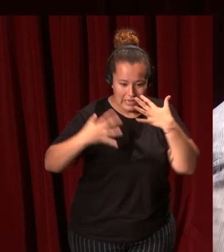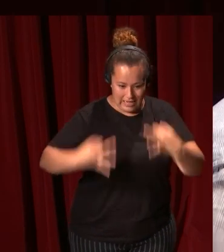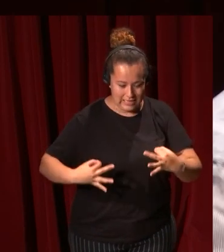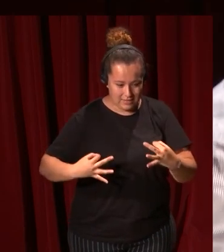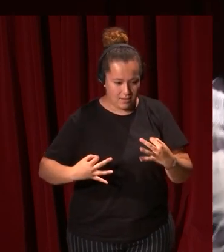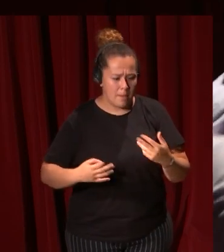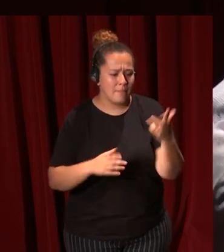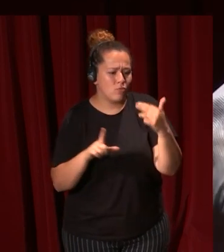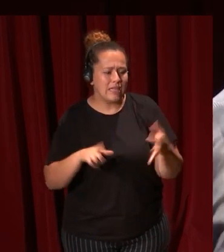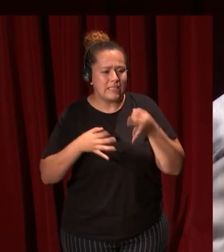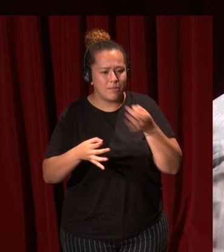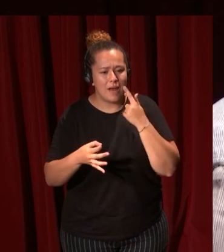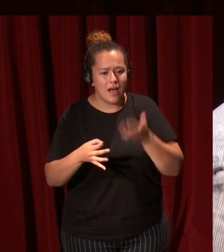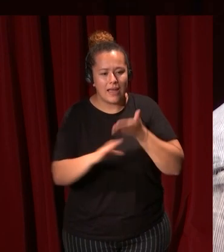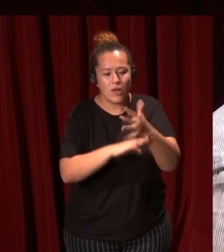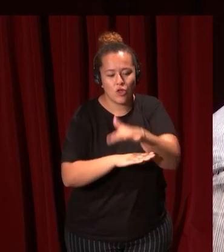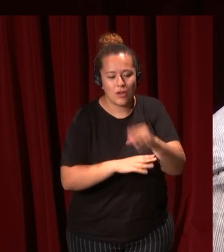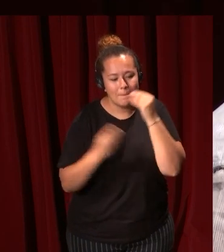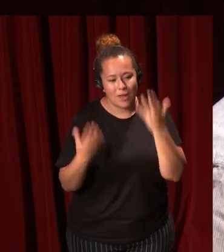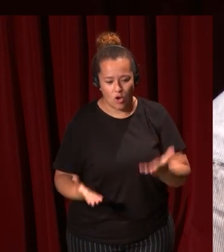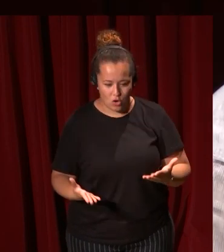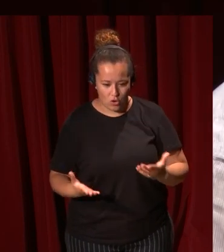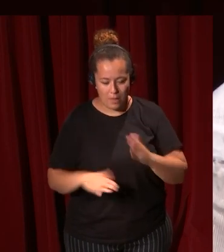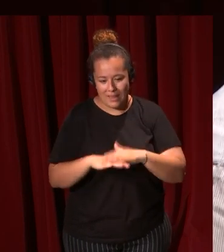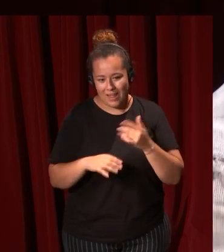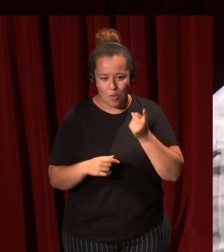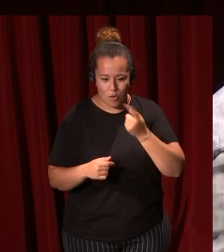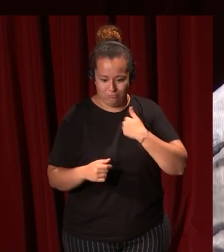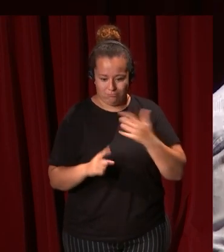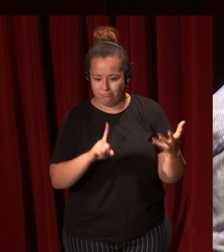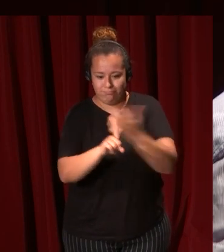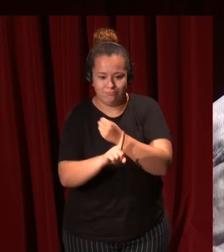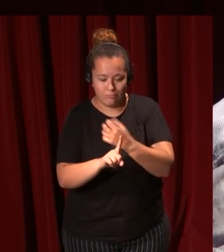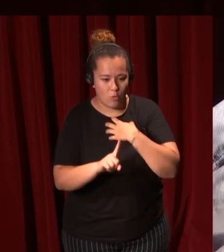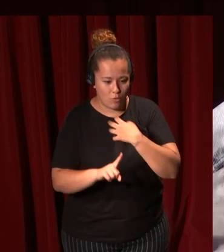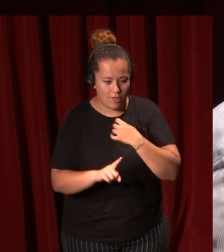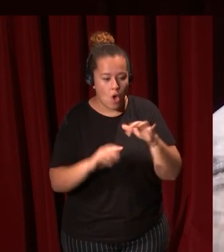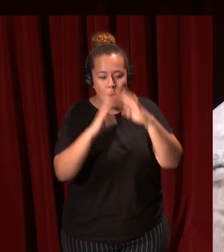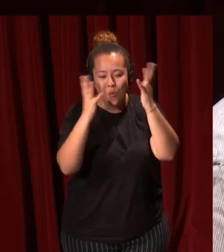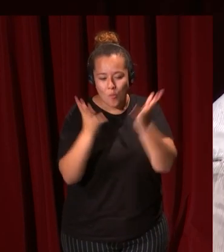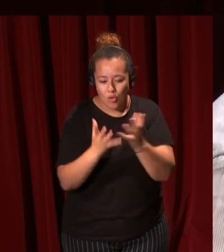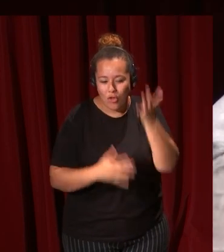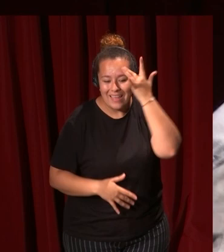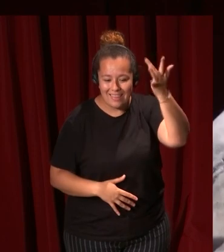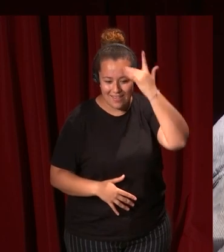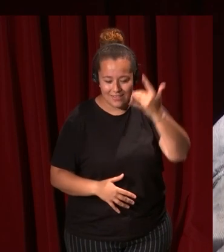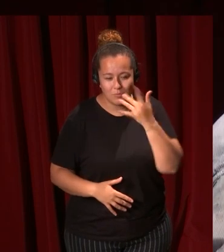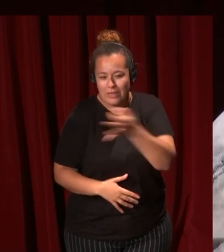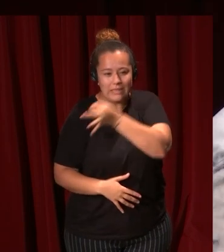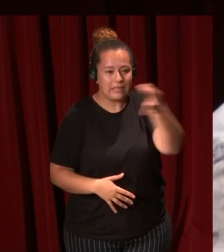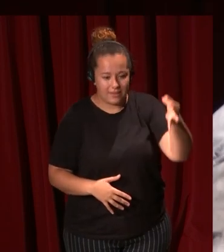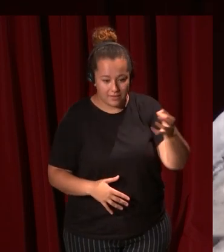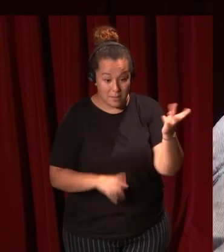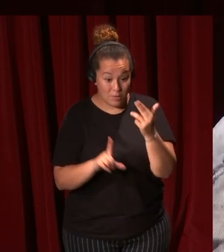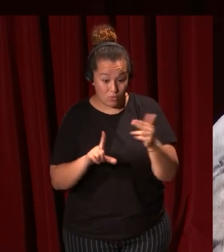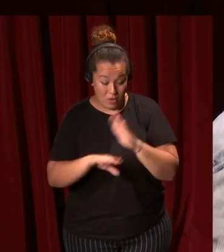mejor para enseñarnos algo que está más allá de nuestras manos el mundo de las ideas un mundo que es ideal y la pintura solo sirve para